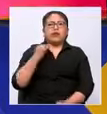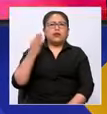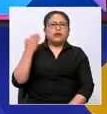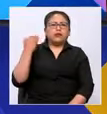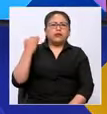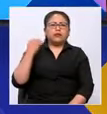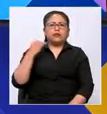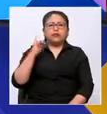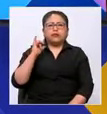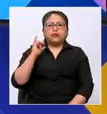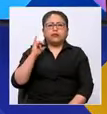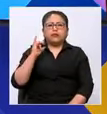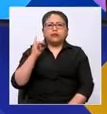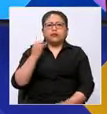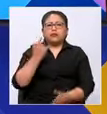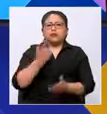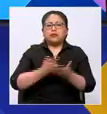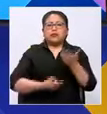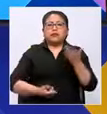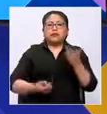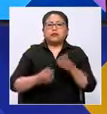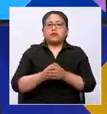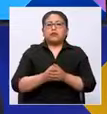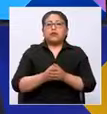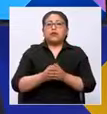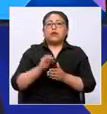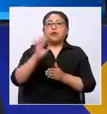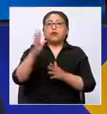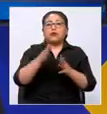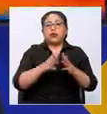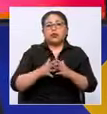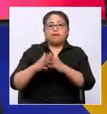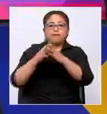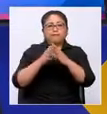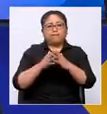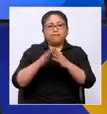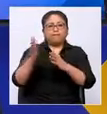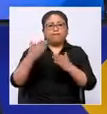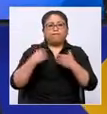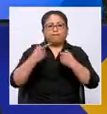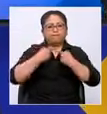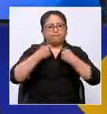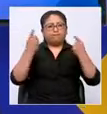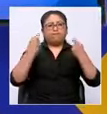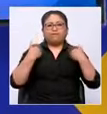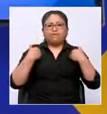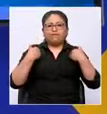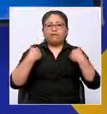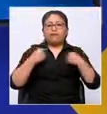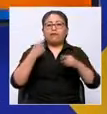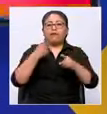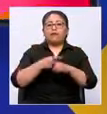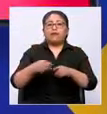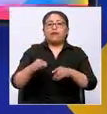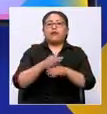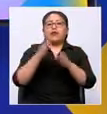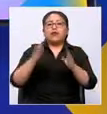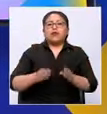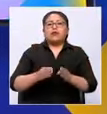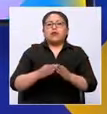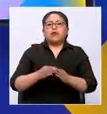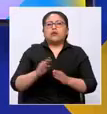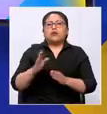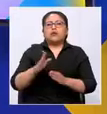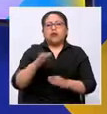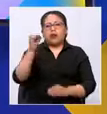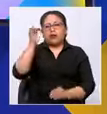el Departamento de Estado de los Estados Unidos ha anunciado la detención del ex ministro de gobierno del régimen de